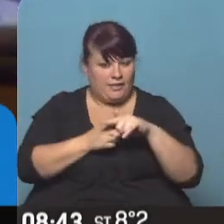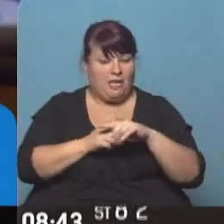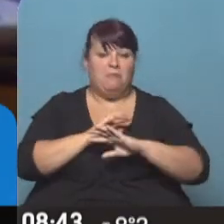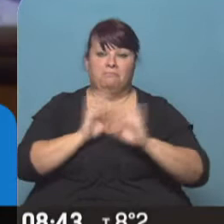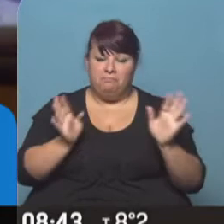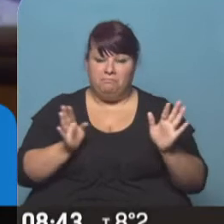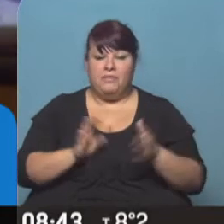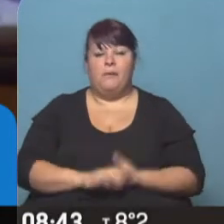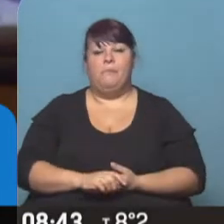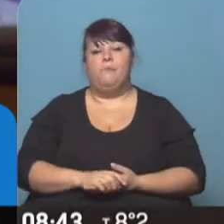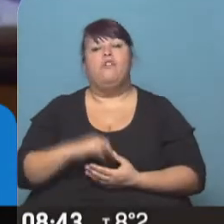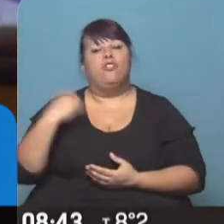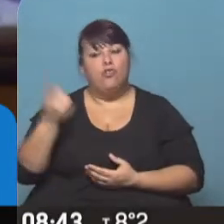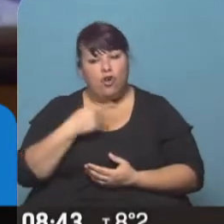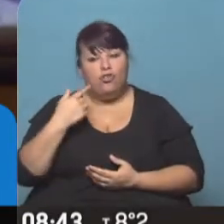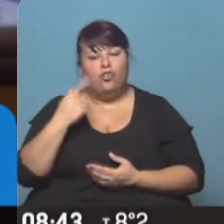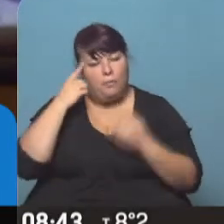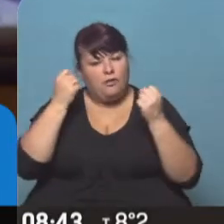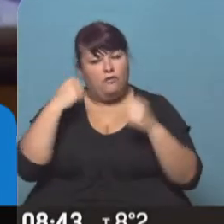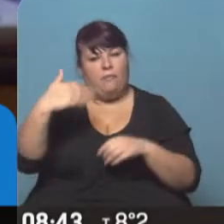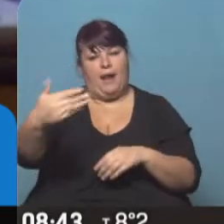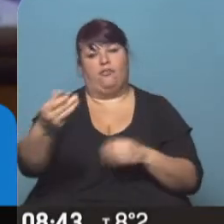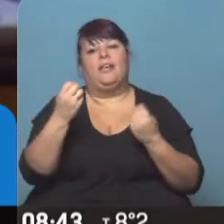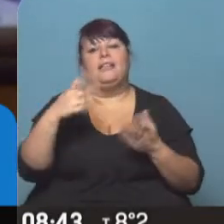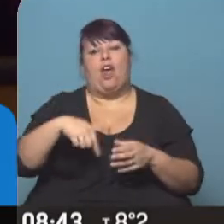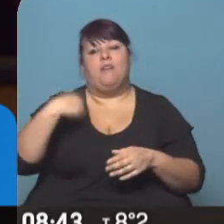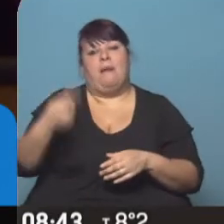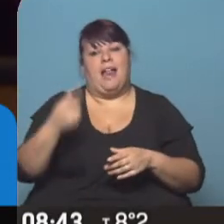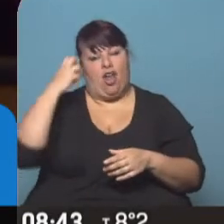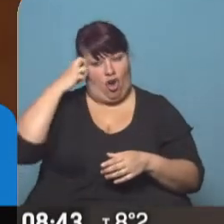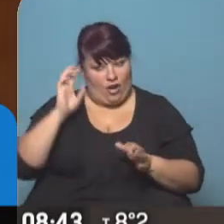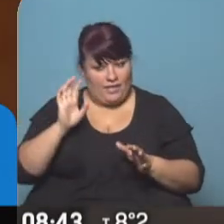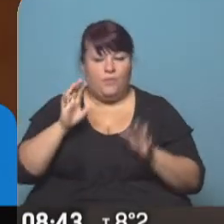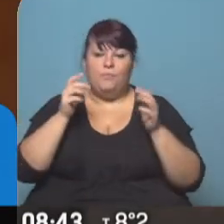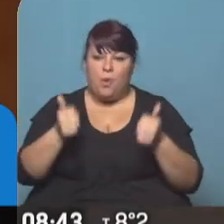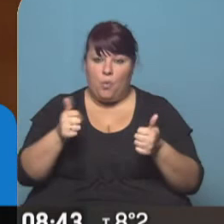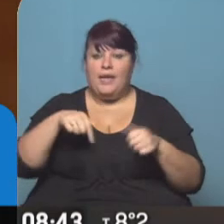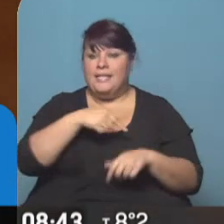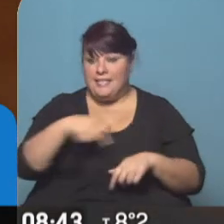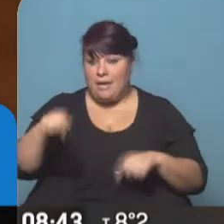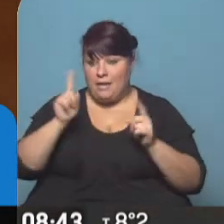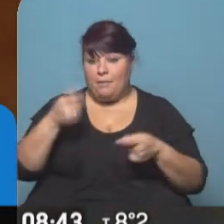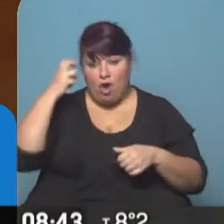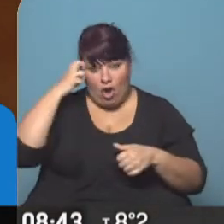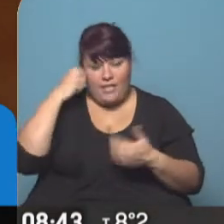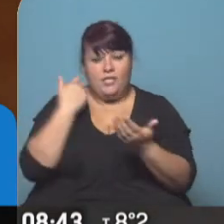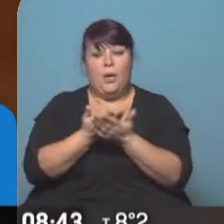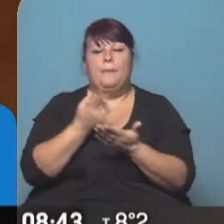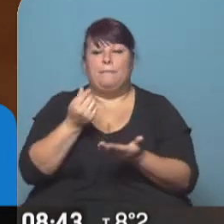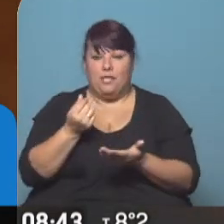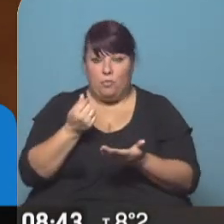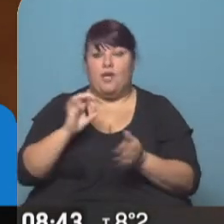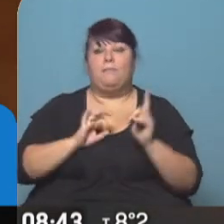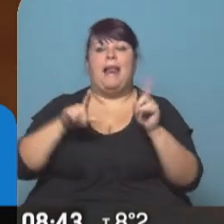que nosotros tenemos mucha expectativa en lo que suceda hoy y mañana en el Congreso. Bueno, y esta semana también en el Congreso va a entrar el presupuesto